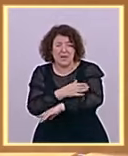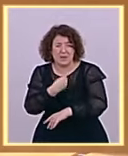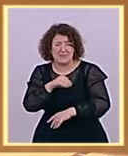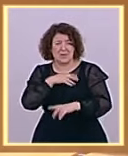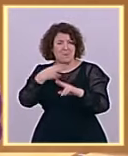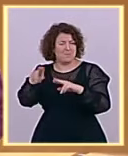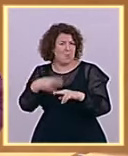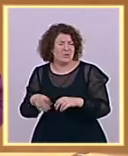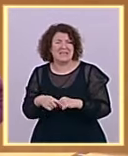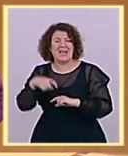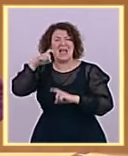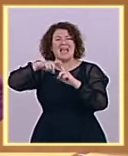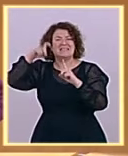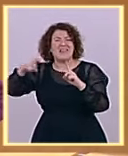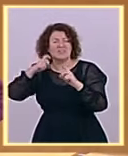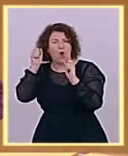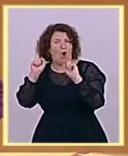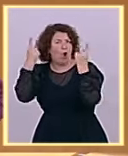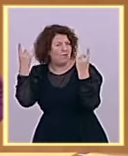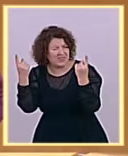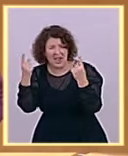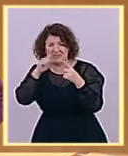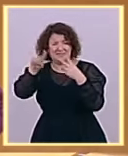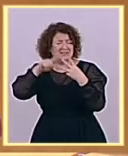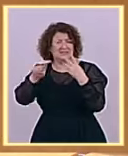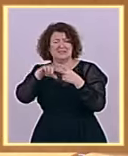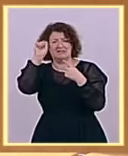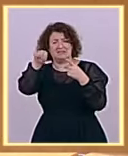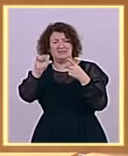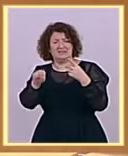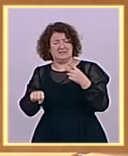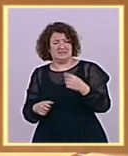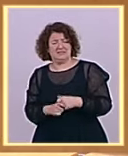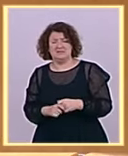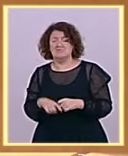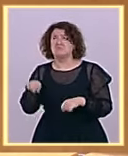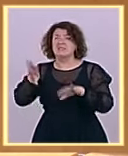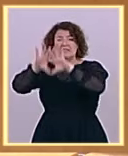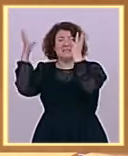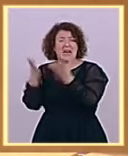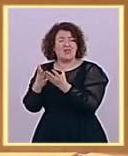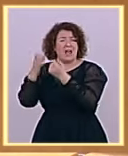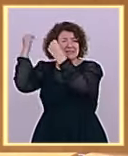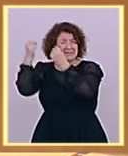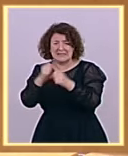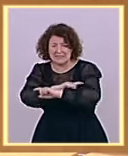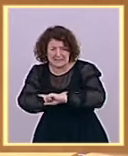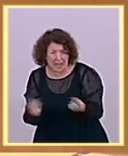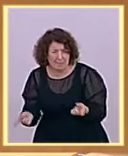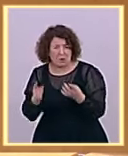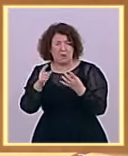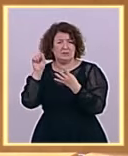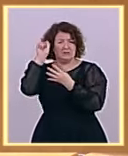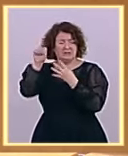gobierno, sino a los organismos internacionales. Porque usted no da pie con bola, señor Feijó, en materia económica.